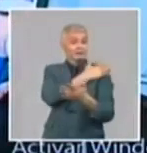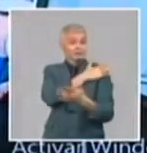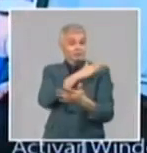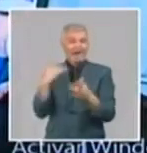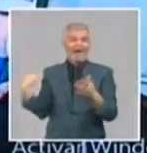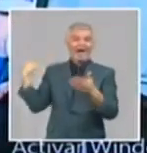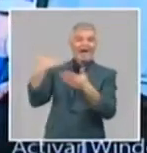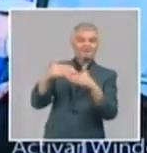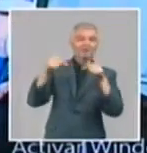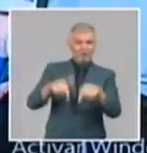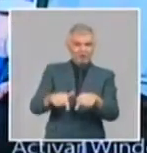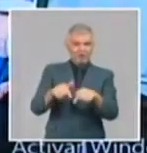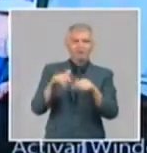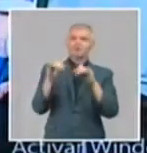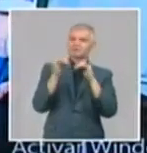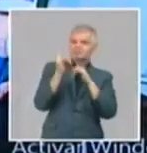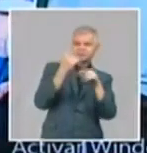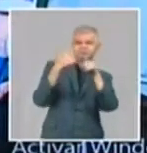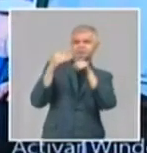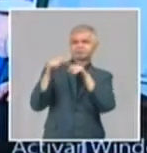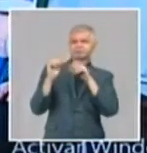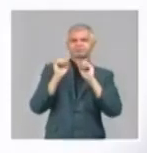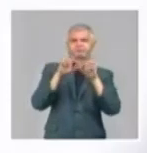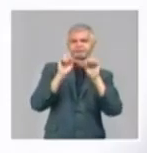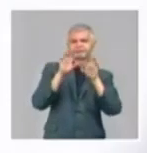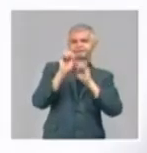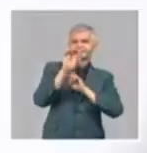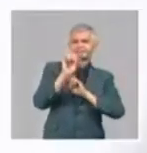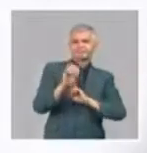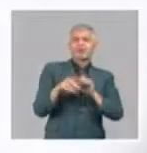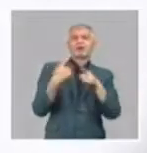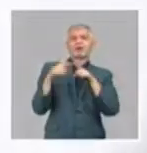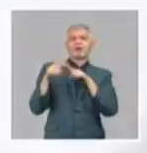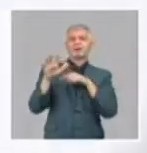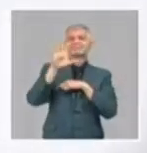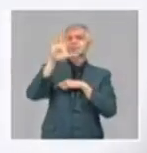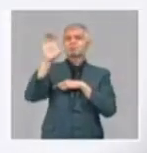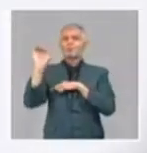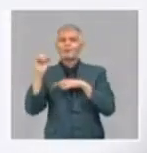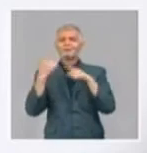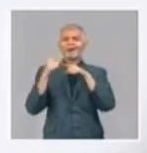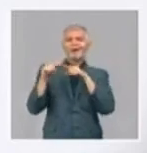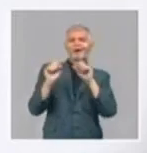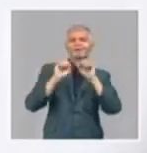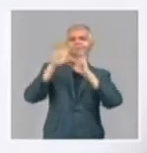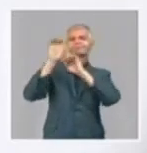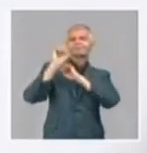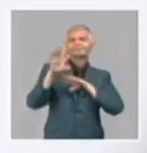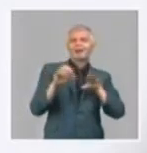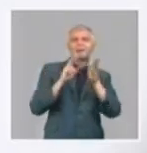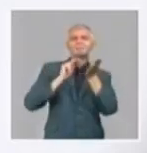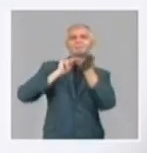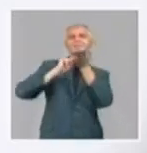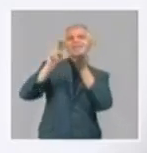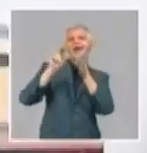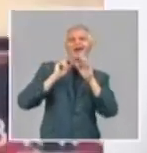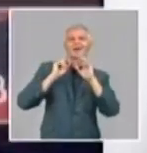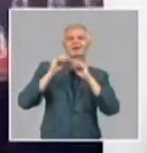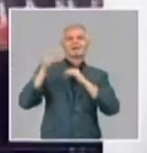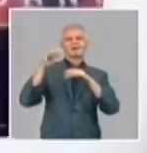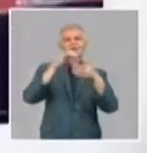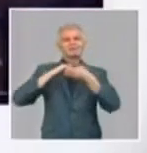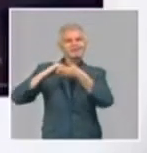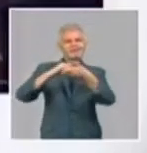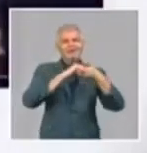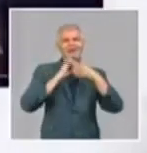con creadores de distintas provincias del país y el mundo. Más de 50 cápsulas con mensajes de solidaridad y autocuidado se han entregado a los